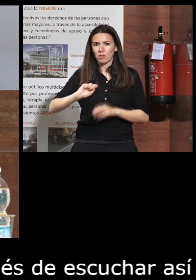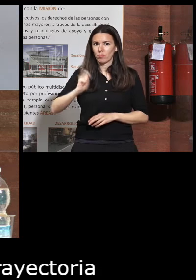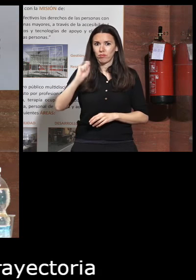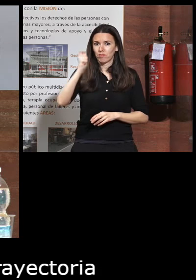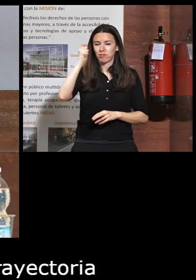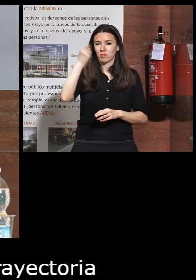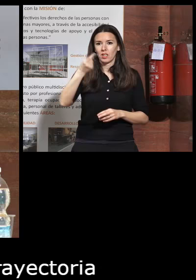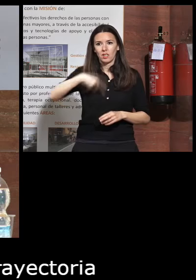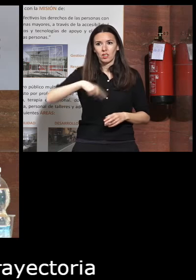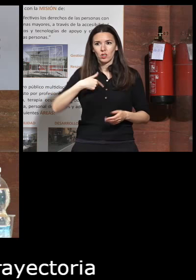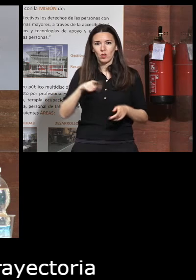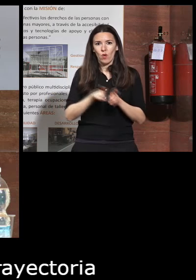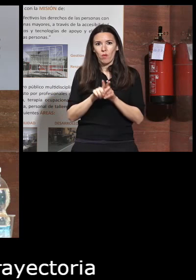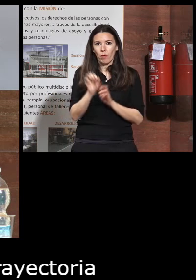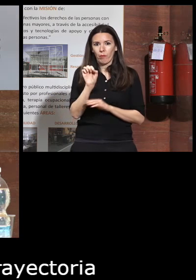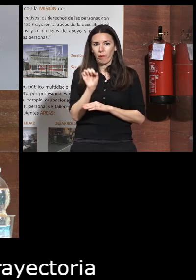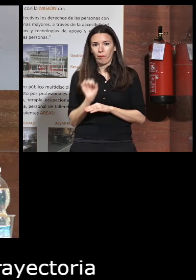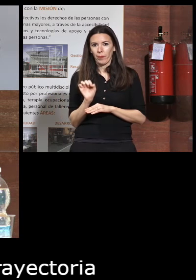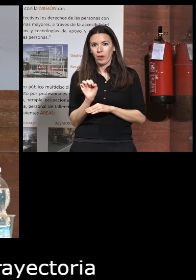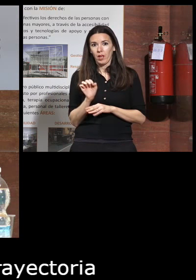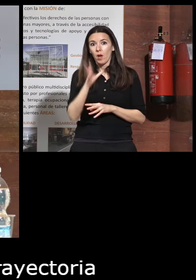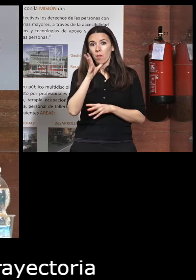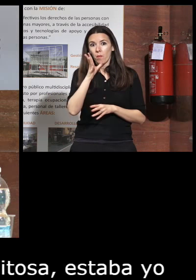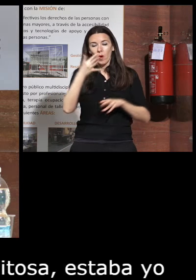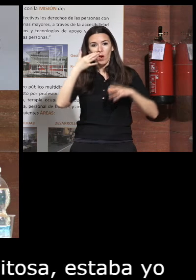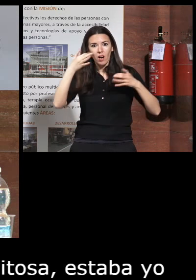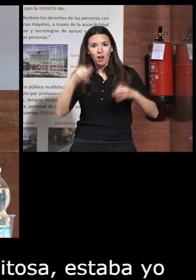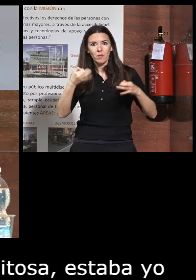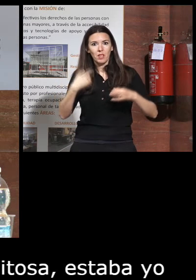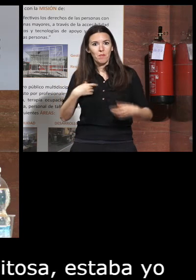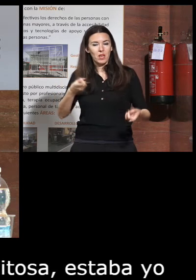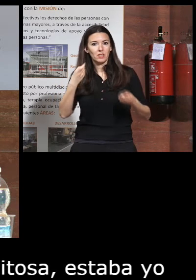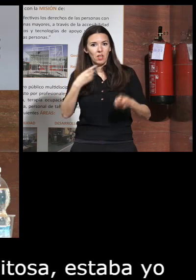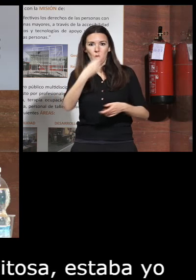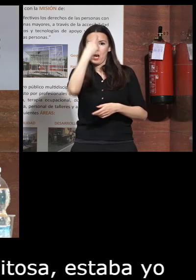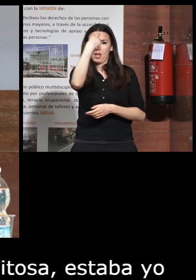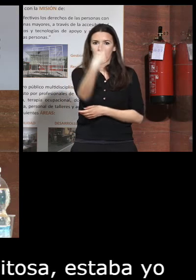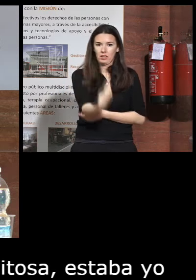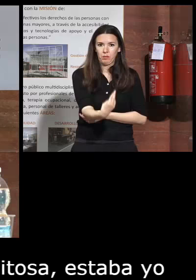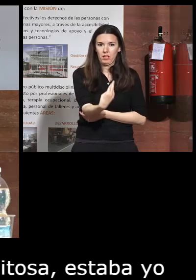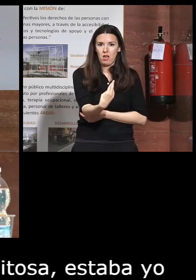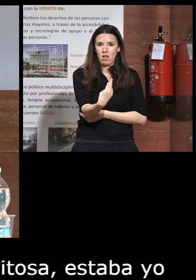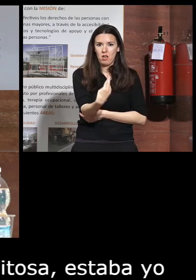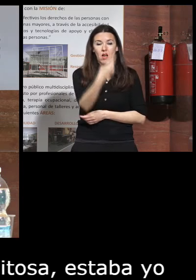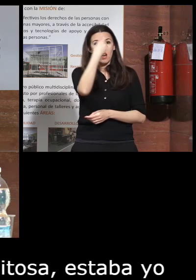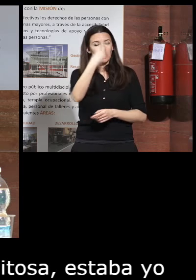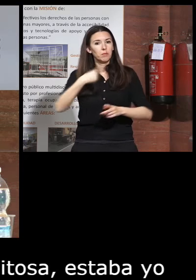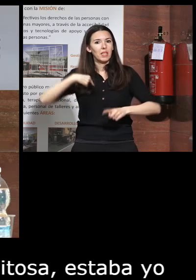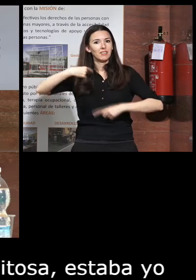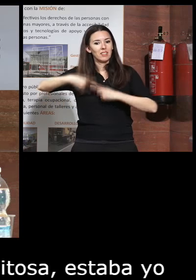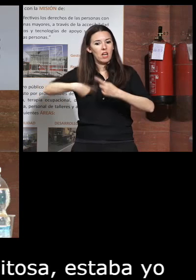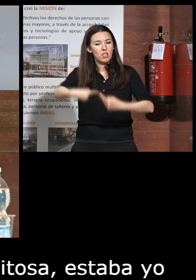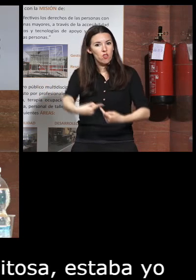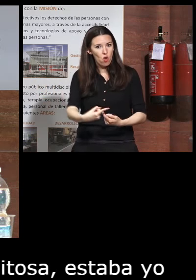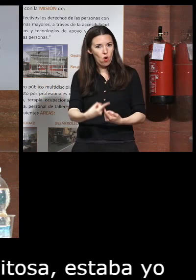estaba yo así como chiquitita porque evidentemente a mí me han enseñado a respetar a respetar esa trayectoria que nos decía